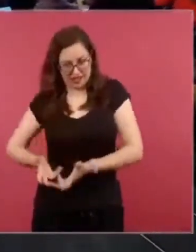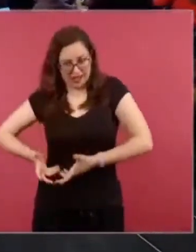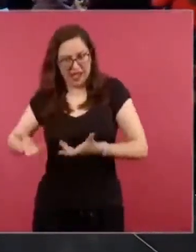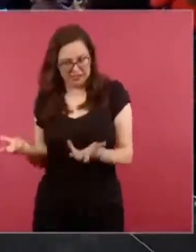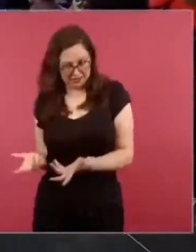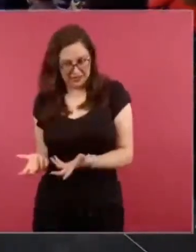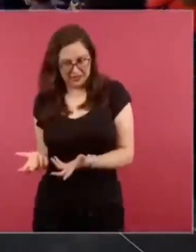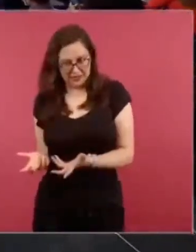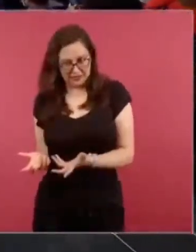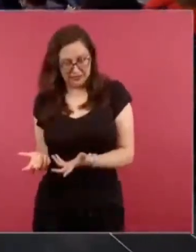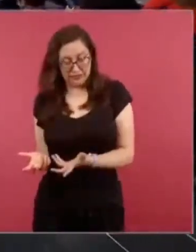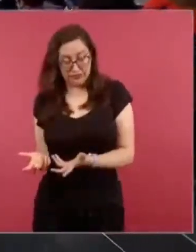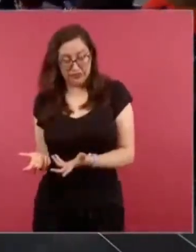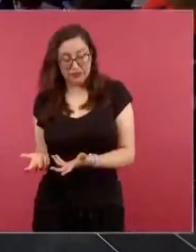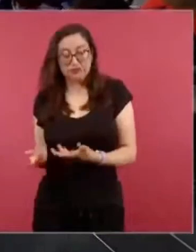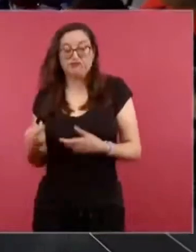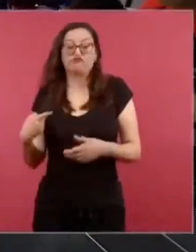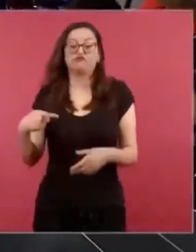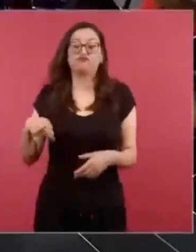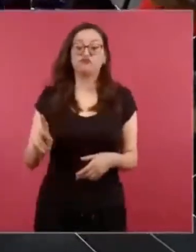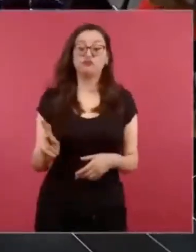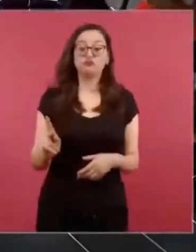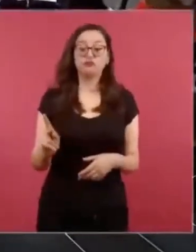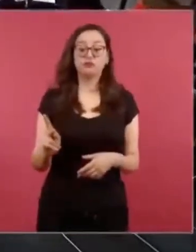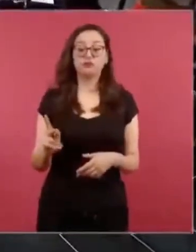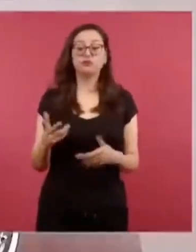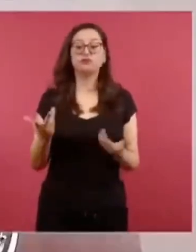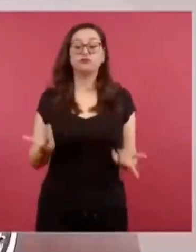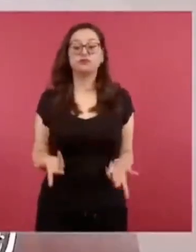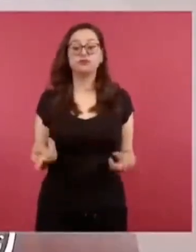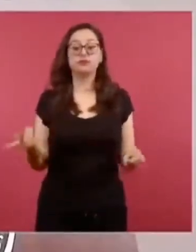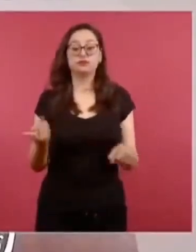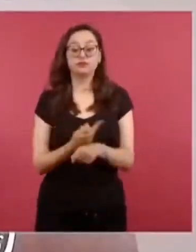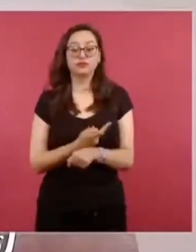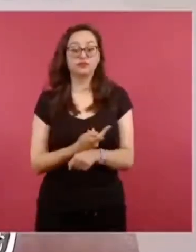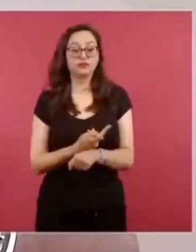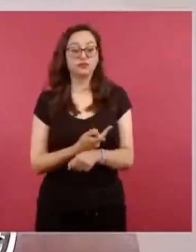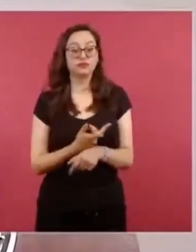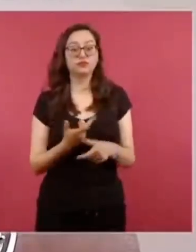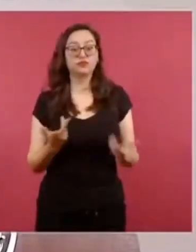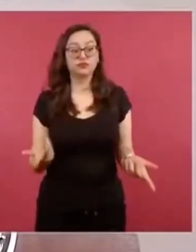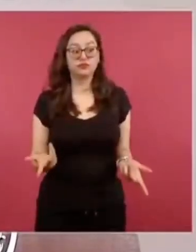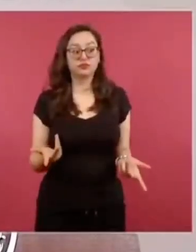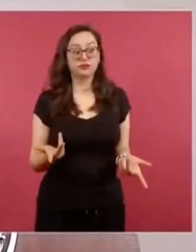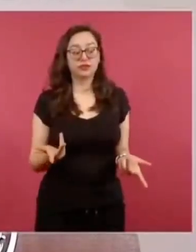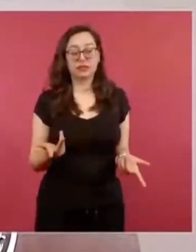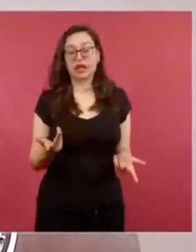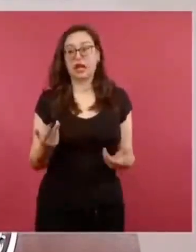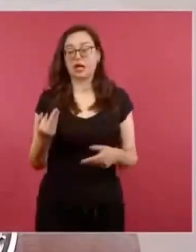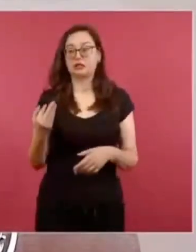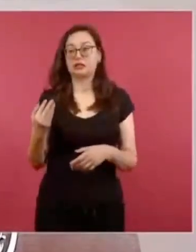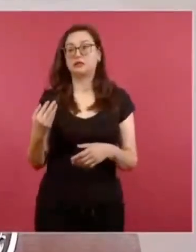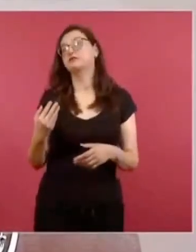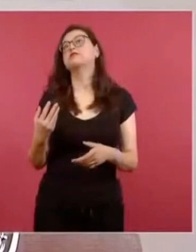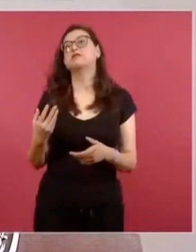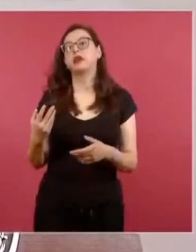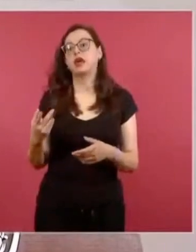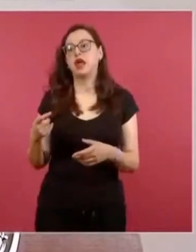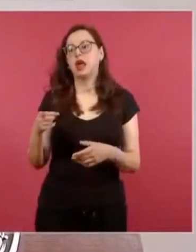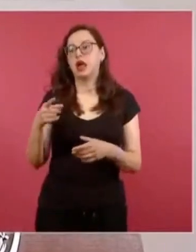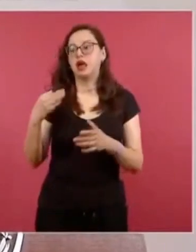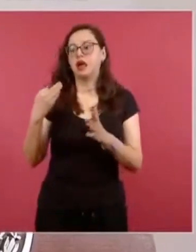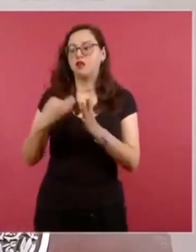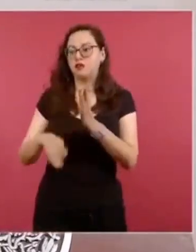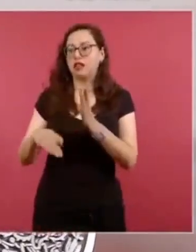este déficit en generación es porque estamos por terminar, se nos demoraron